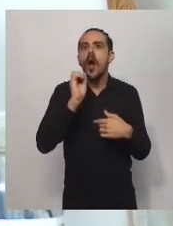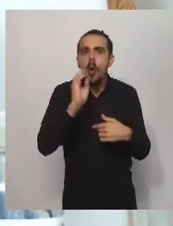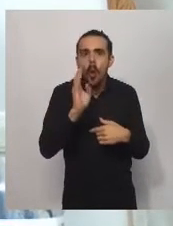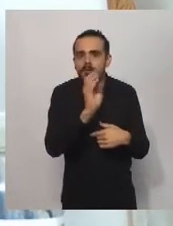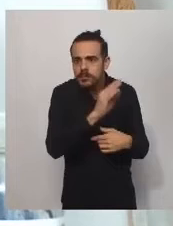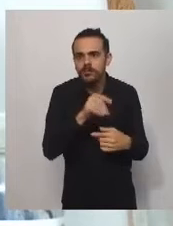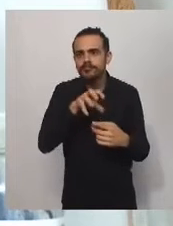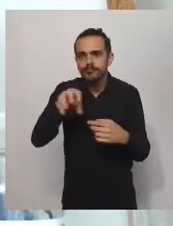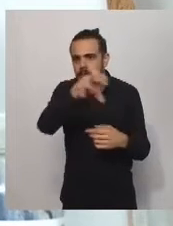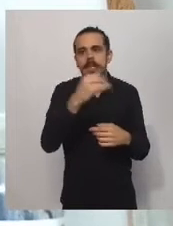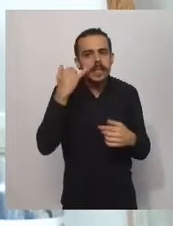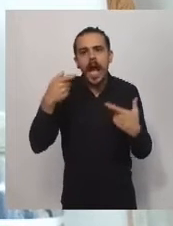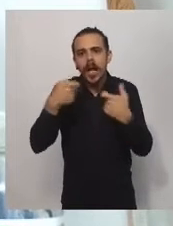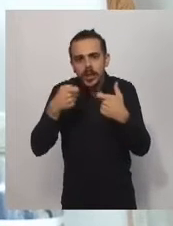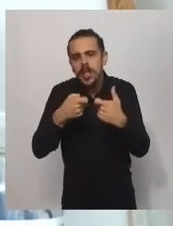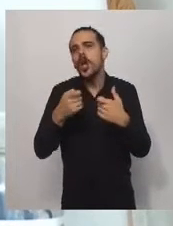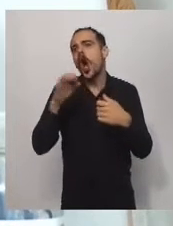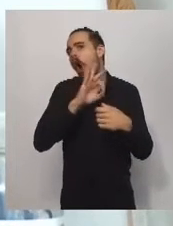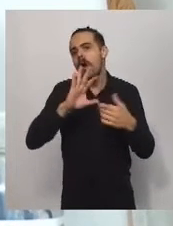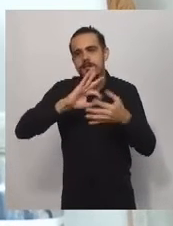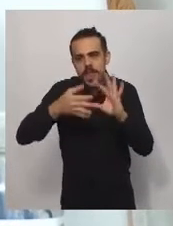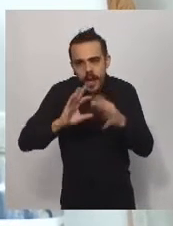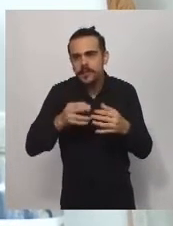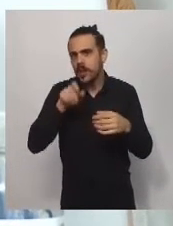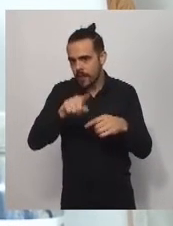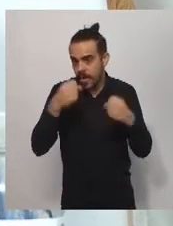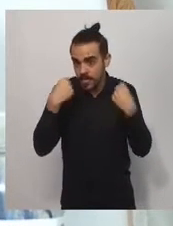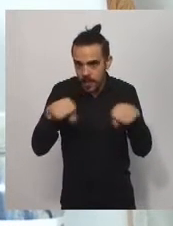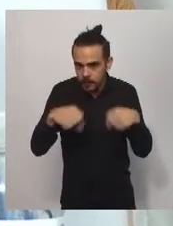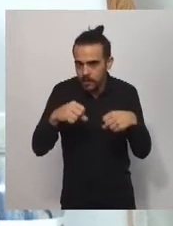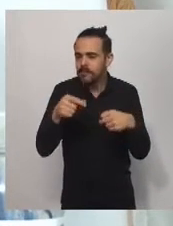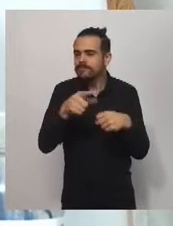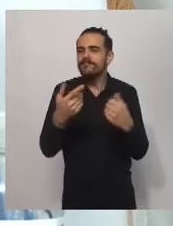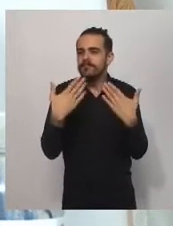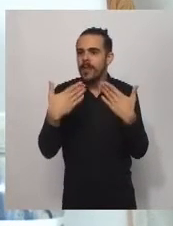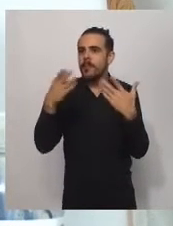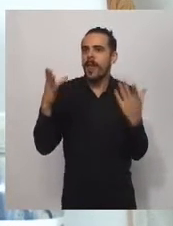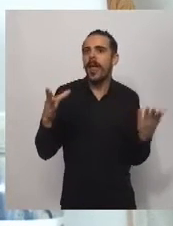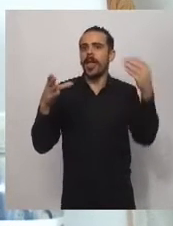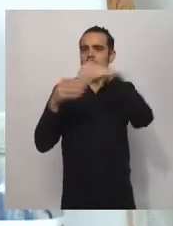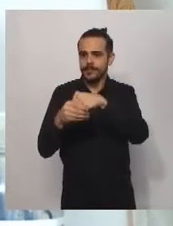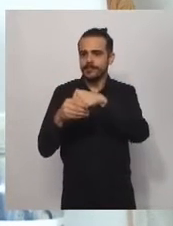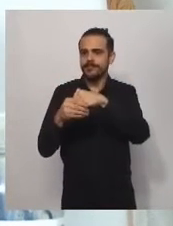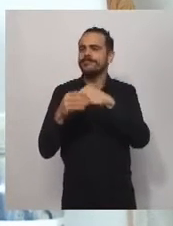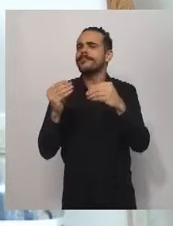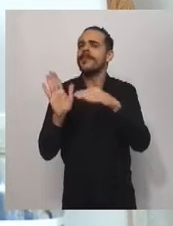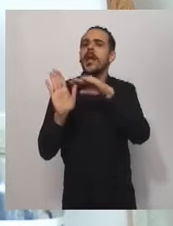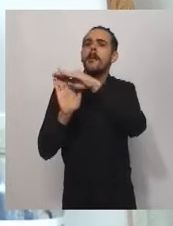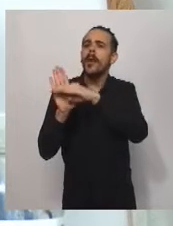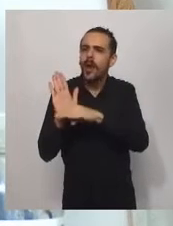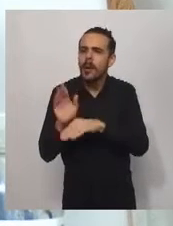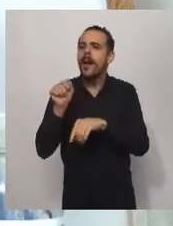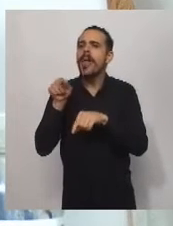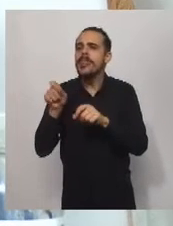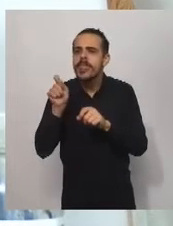y de las asociaciones y federaciones deportivas, dentro de los alcances del programa de asistencia de